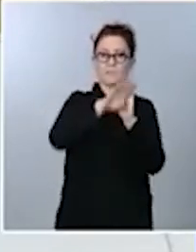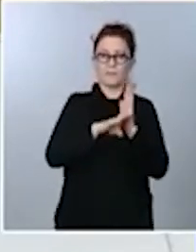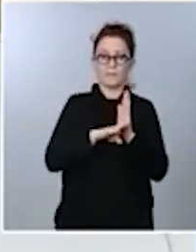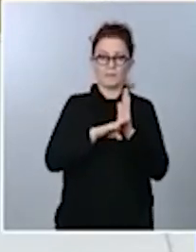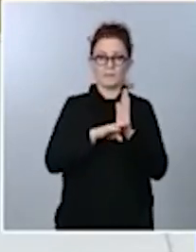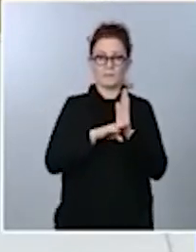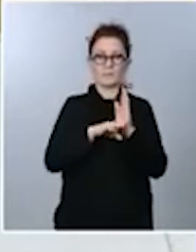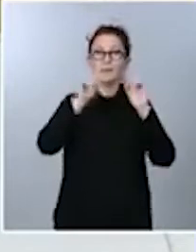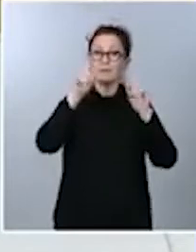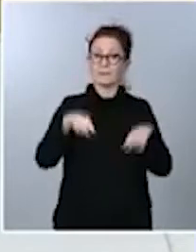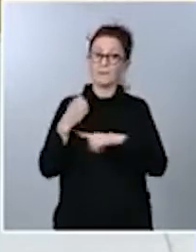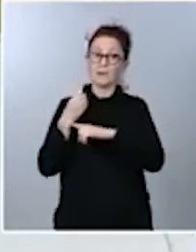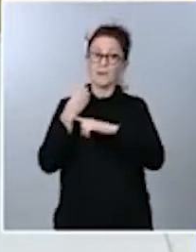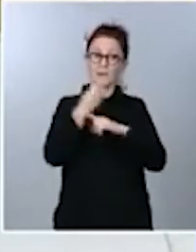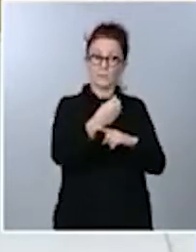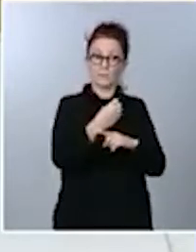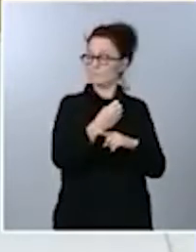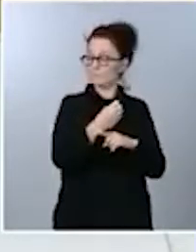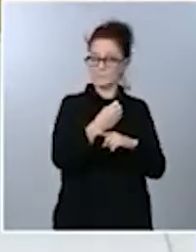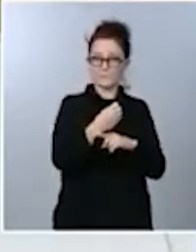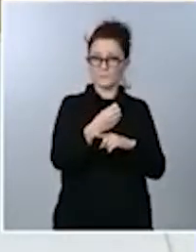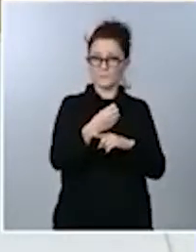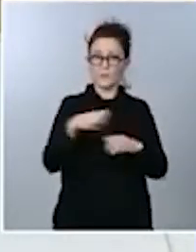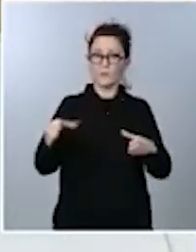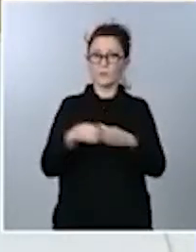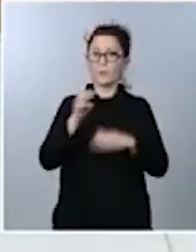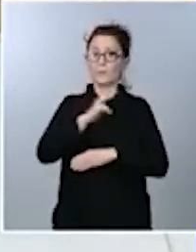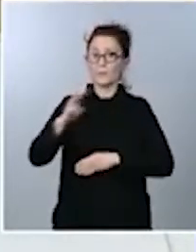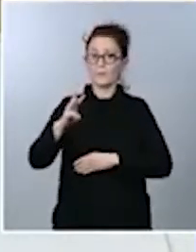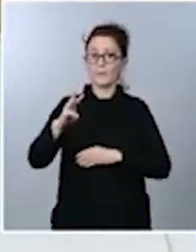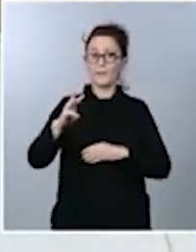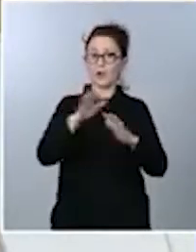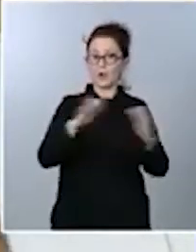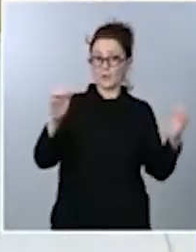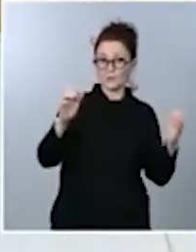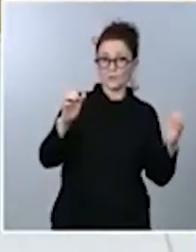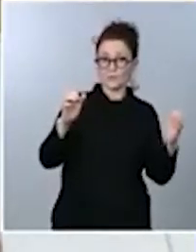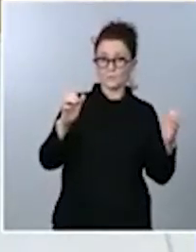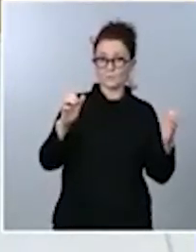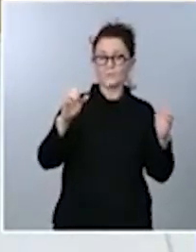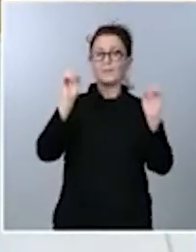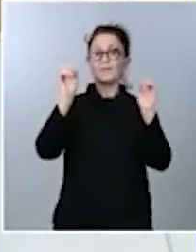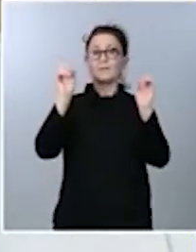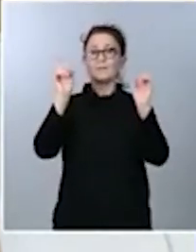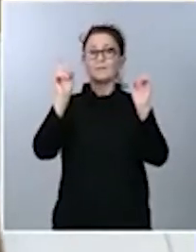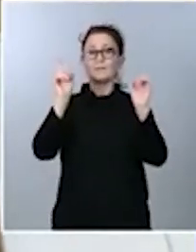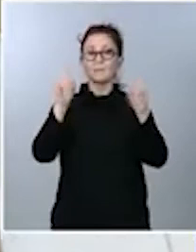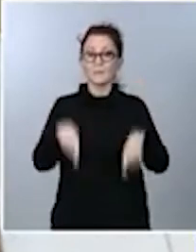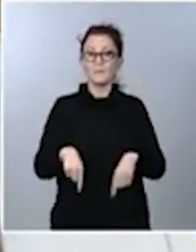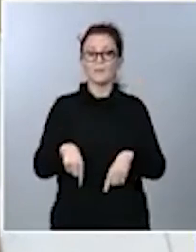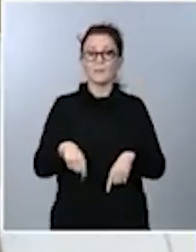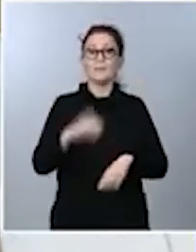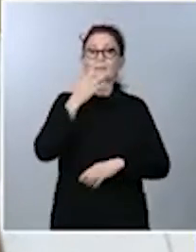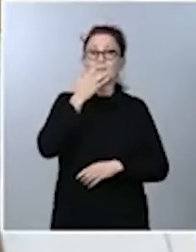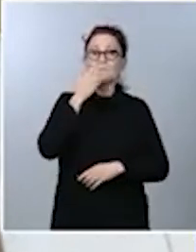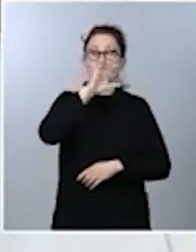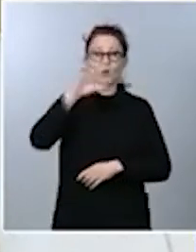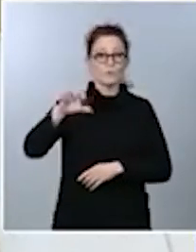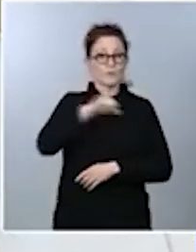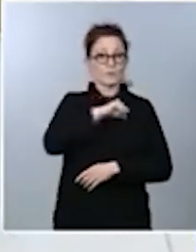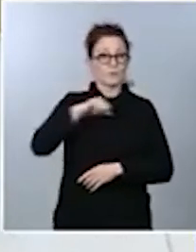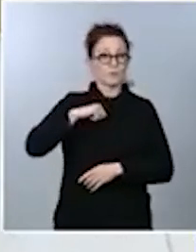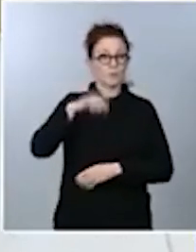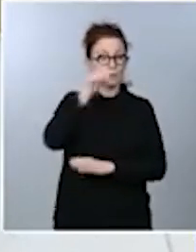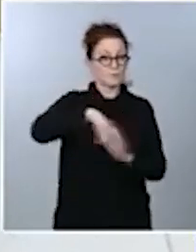apoyo… El gobierno contaría con el apoyo del Partido Popular en el Congreso. Y si se plantea… Y si otras comunidades piden esta misma medida, si